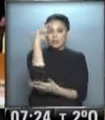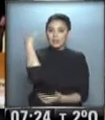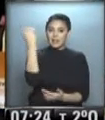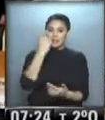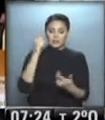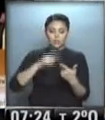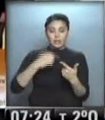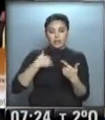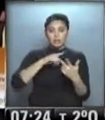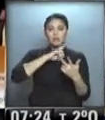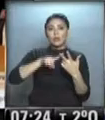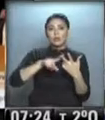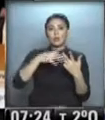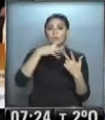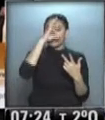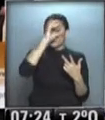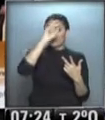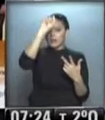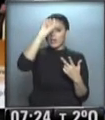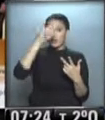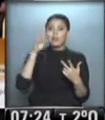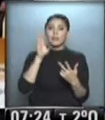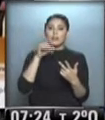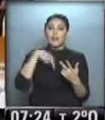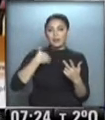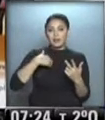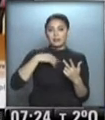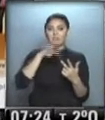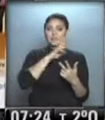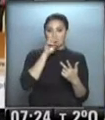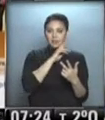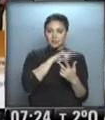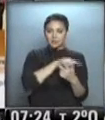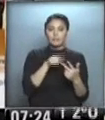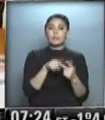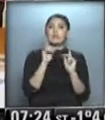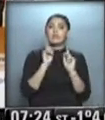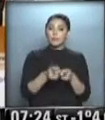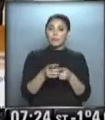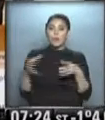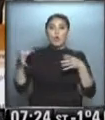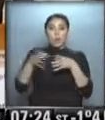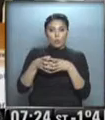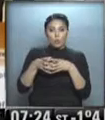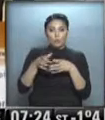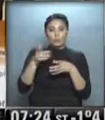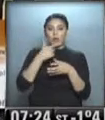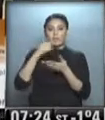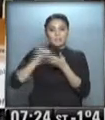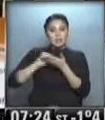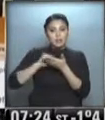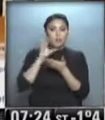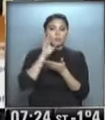Augusto Costa y la embajadora ante los Estados Unidos, Cecilia Nahon. Por su parte, la delegación de legisladores